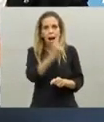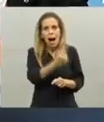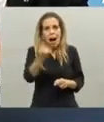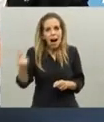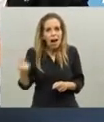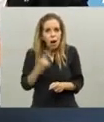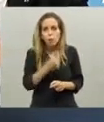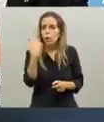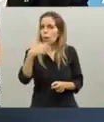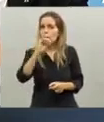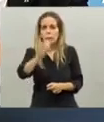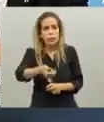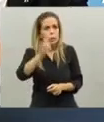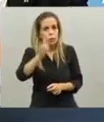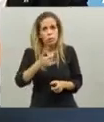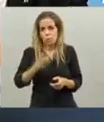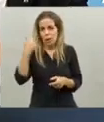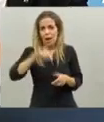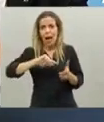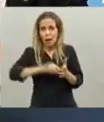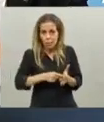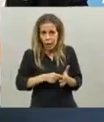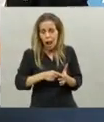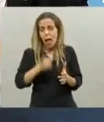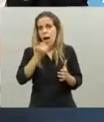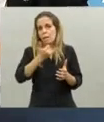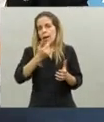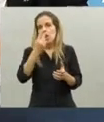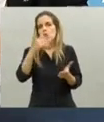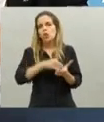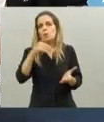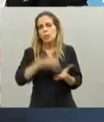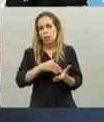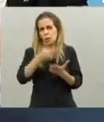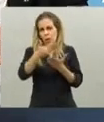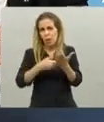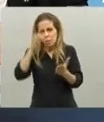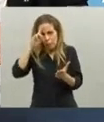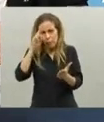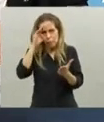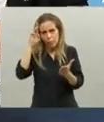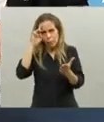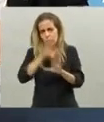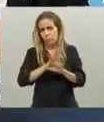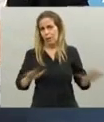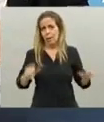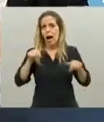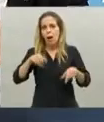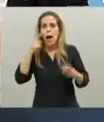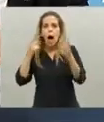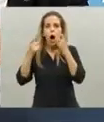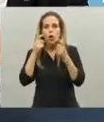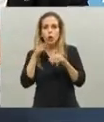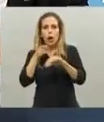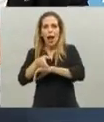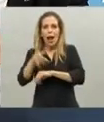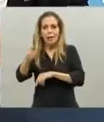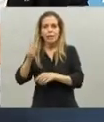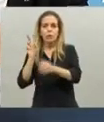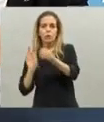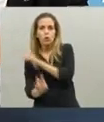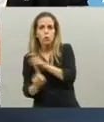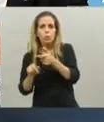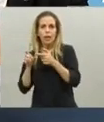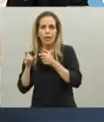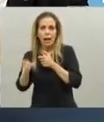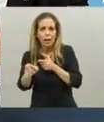muchos, más de 2 millones en el área metropolitana. El tema del control de accesos en los subtes, en los trenes, todo eso es trabajo en equipo, trabajo